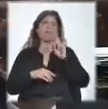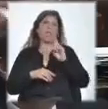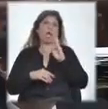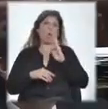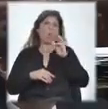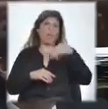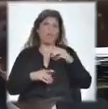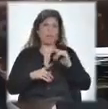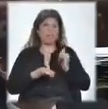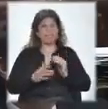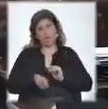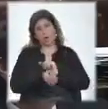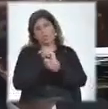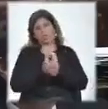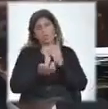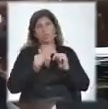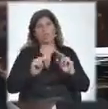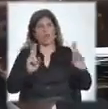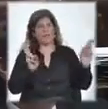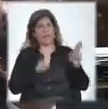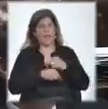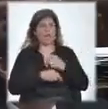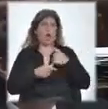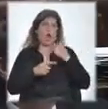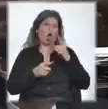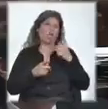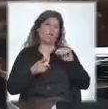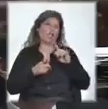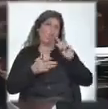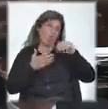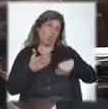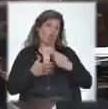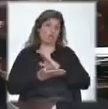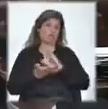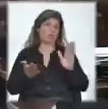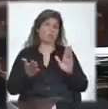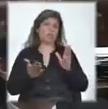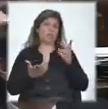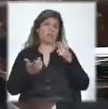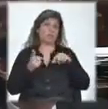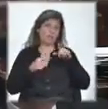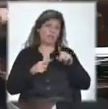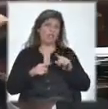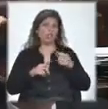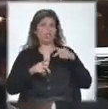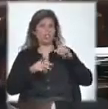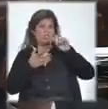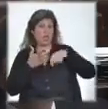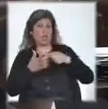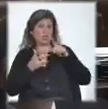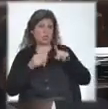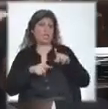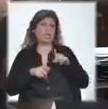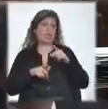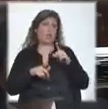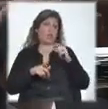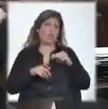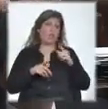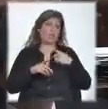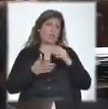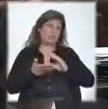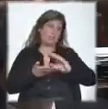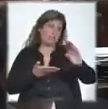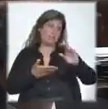y los proceses. Si los procesas se anulan los efectos civiles del contrato. Y el efecto civil del contrato resultante de esa